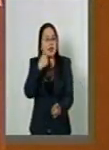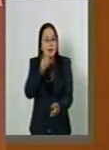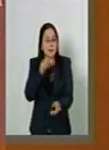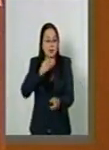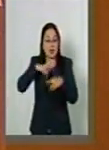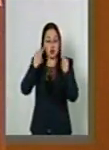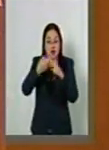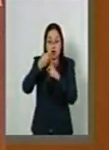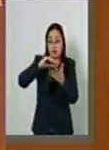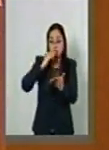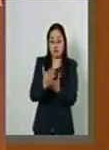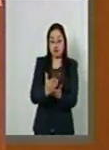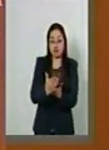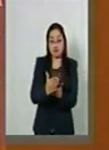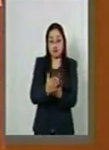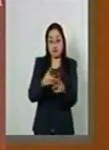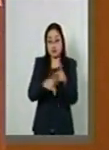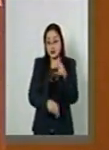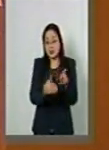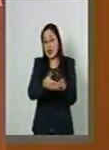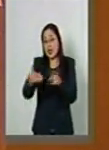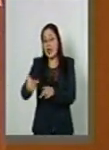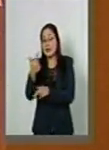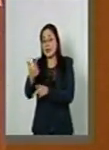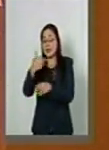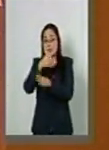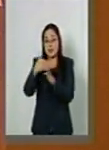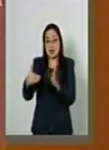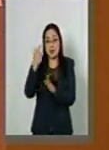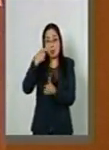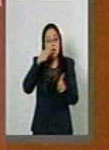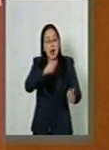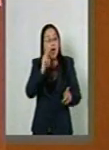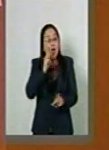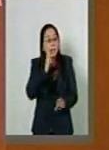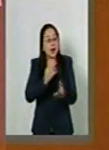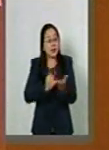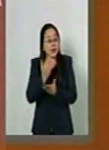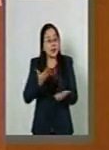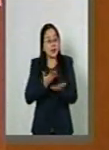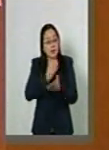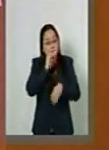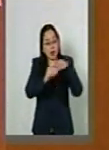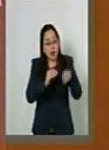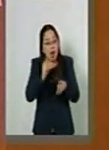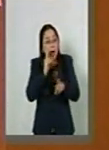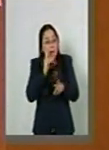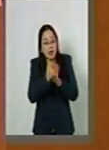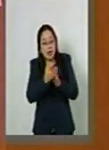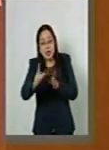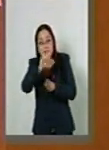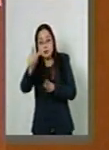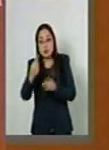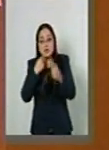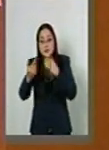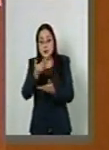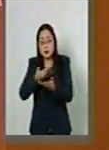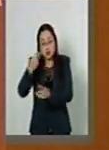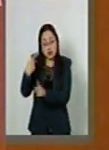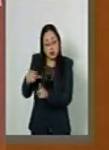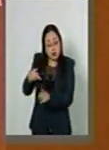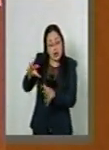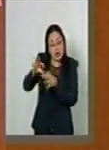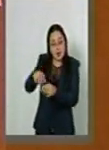sesión y entonces hasta las siete y media, tratando de que terminaran el dictamen para ver si en la noche se discutía. Esa fue la realidad.